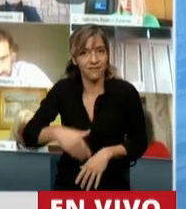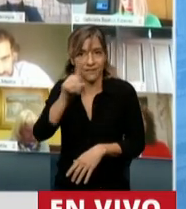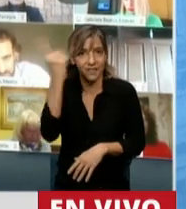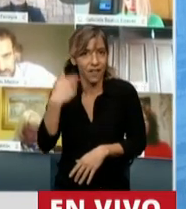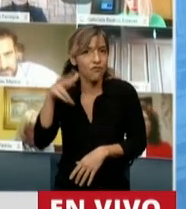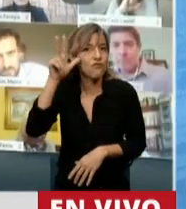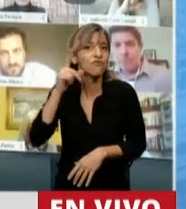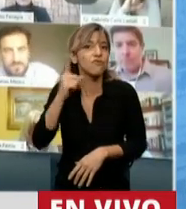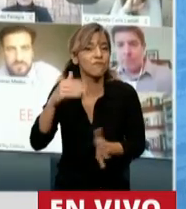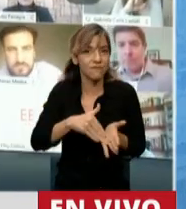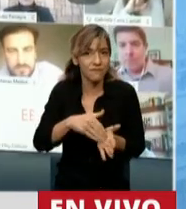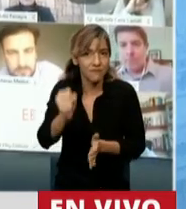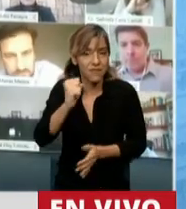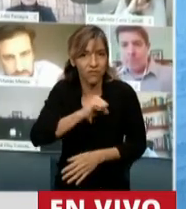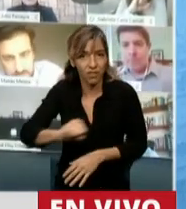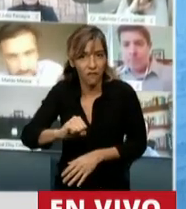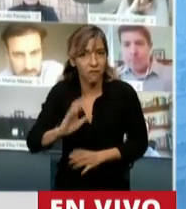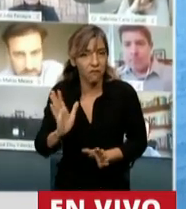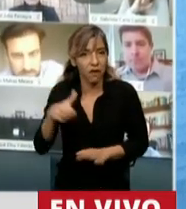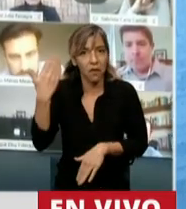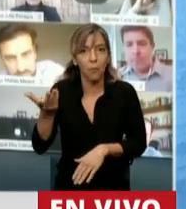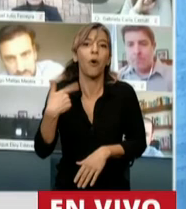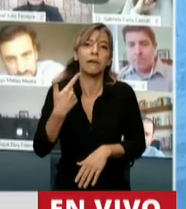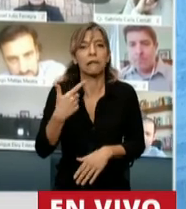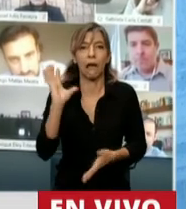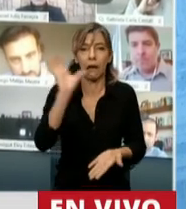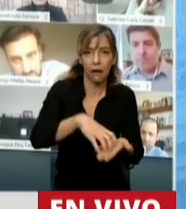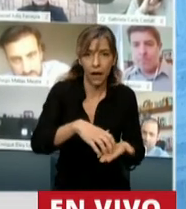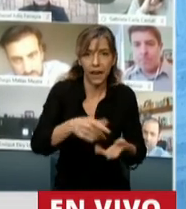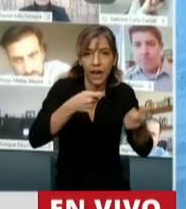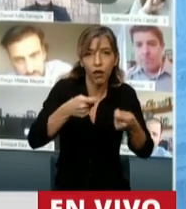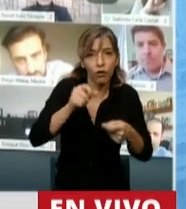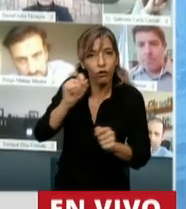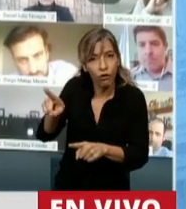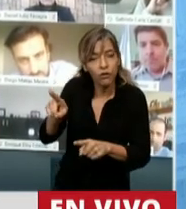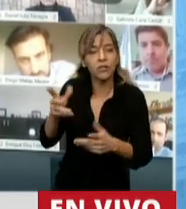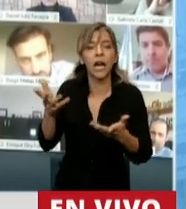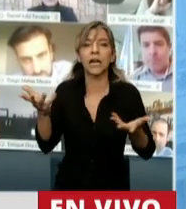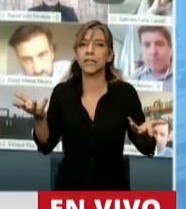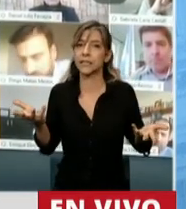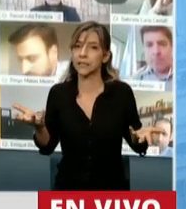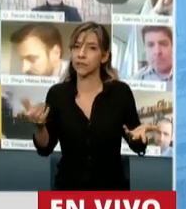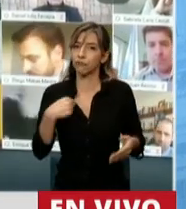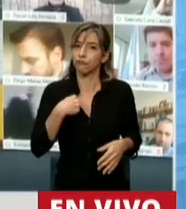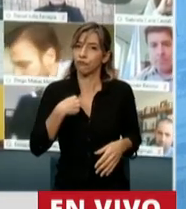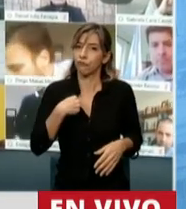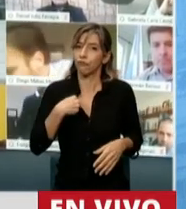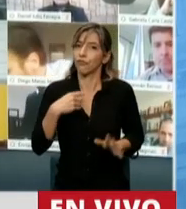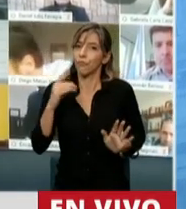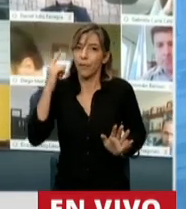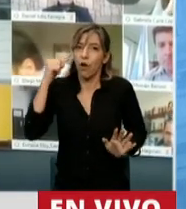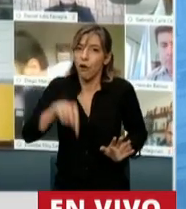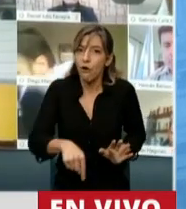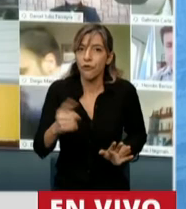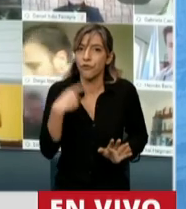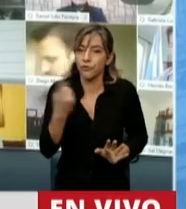millones de pesos, que utilizó sus recursos para ampliar su negocio, y que hoy, que se está hablando de garantizar la independencia del Poder